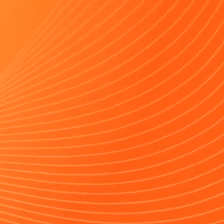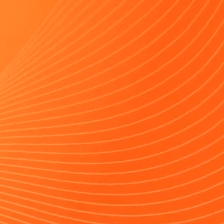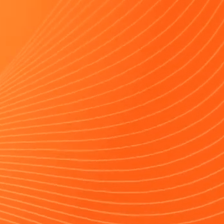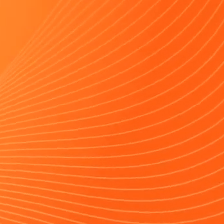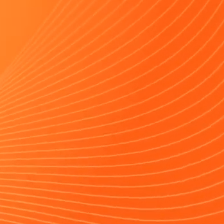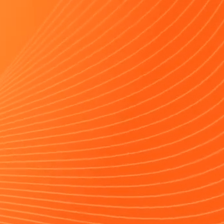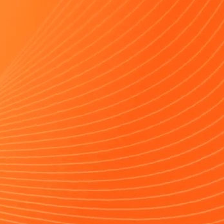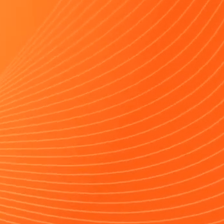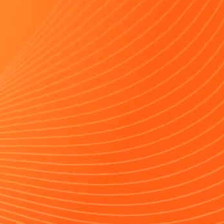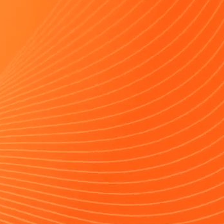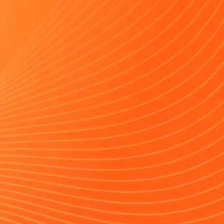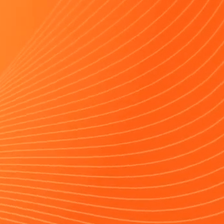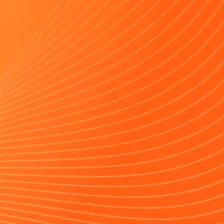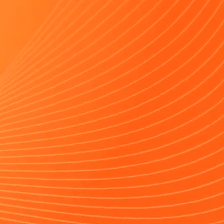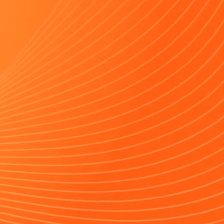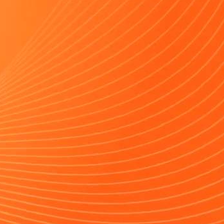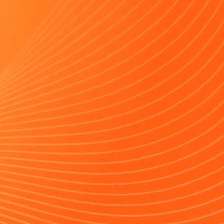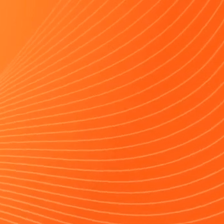avanza.